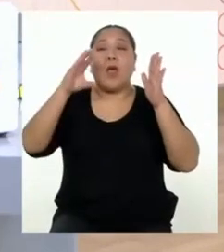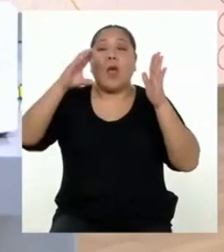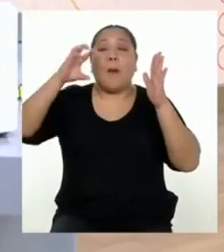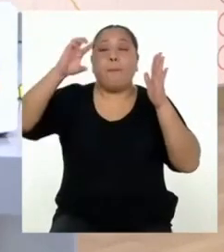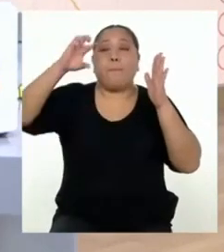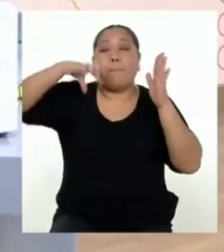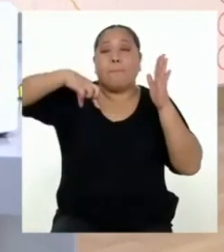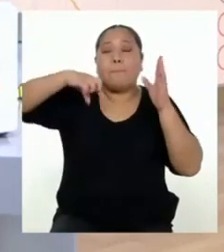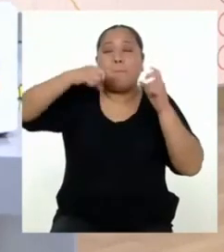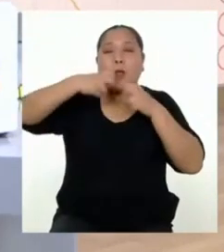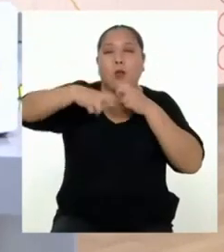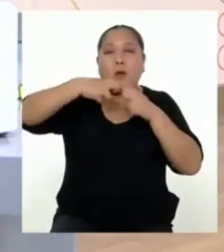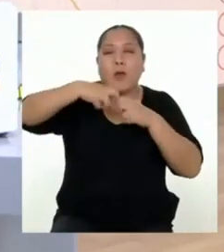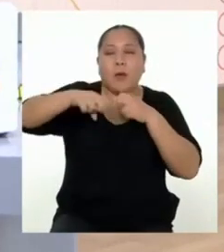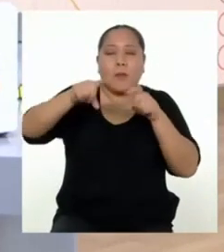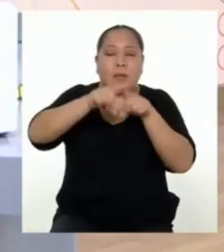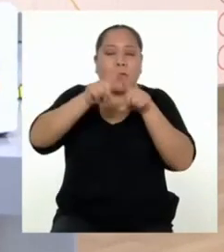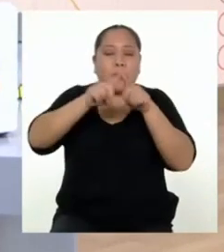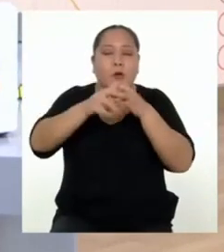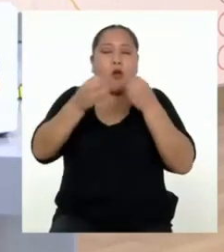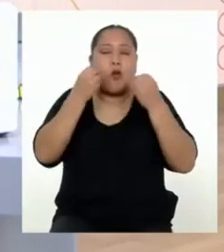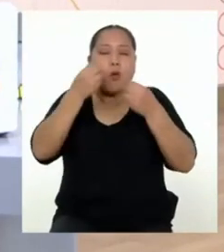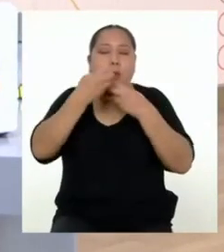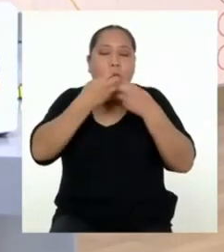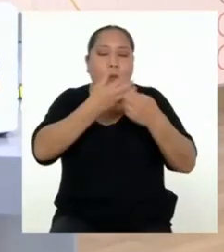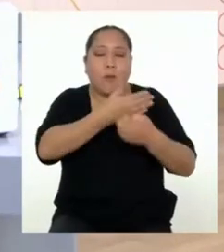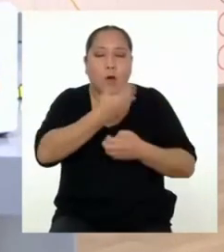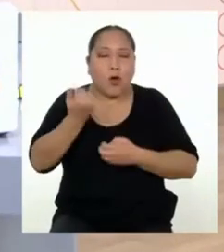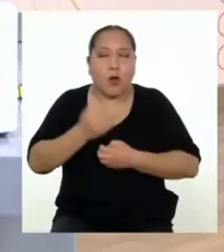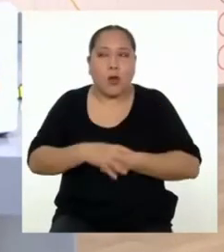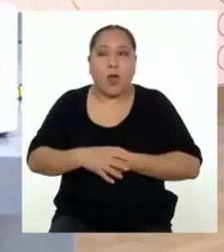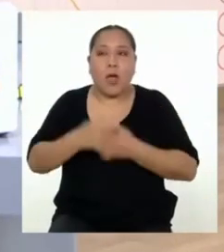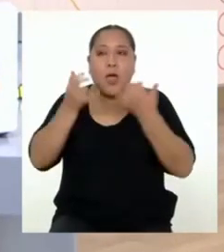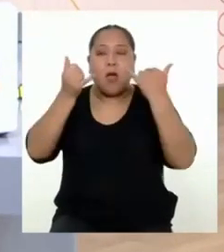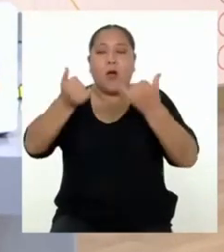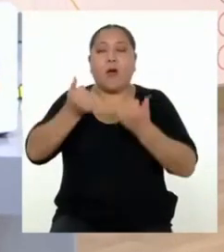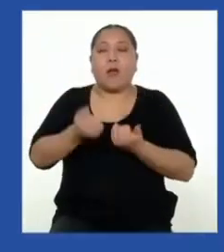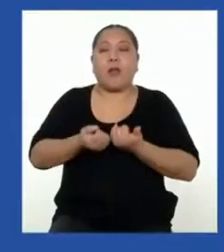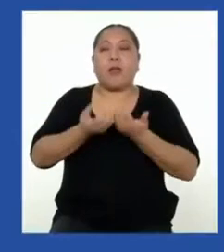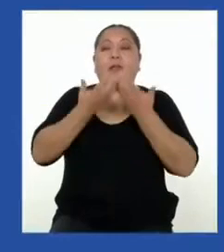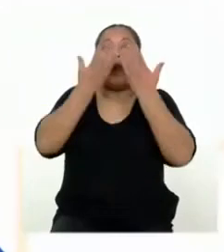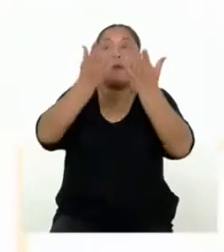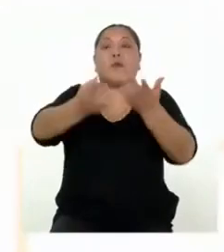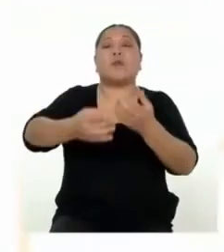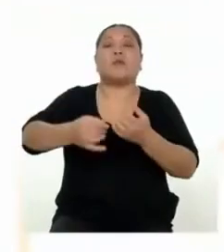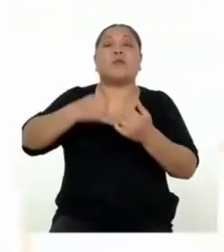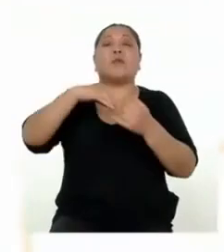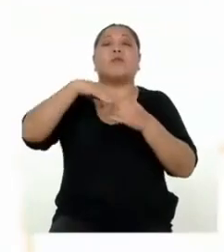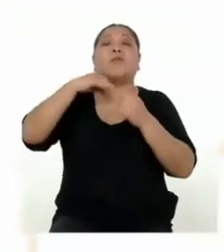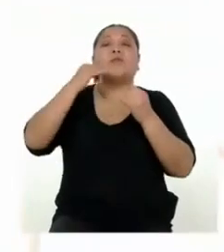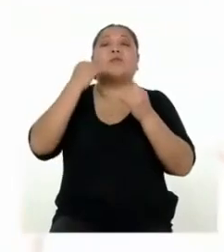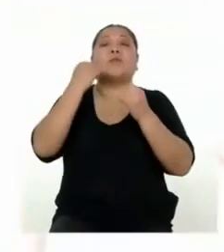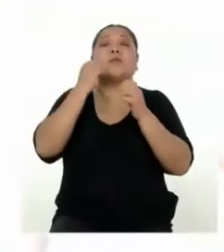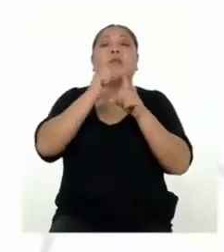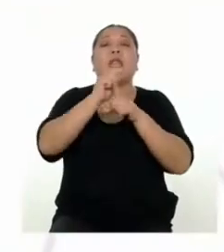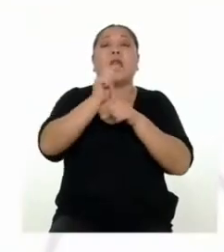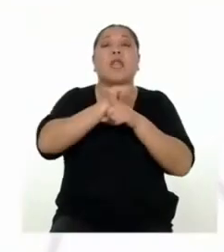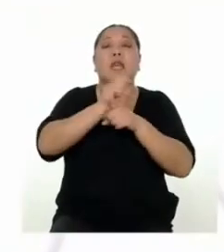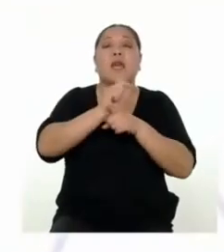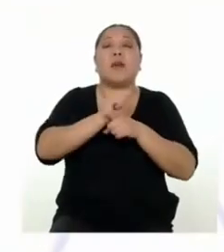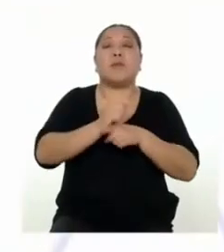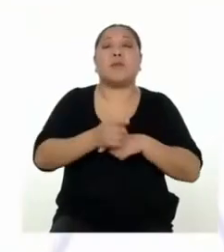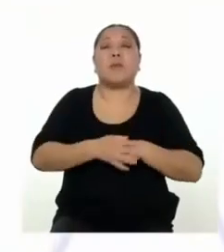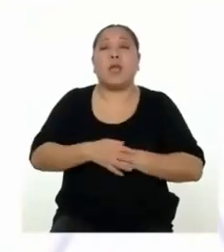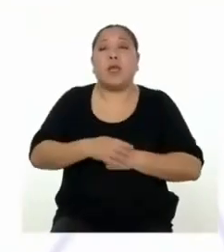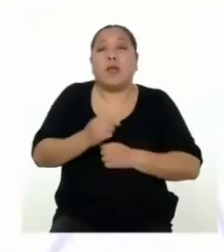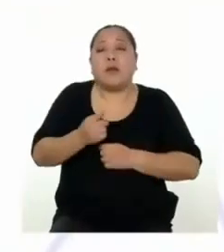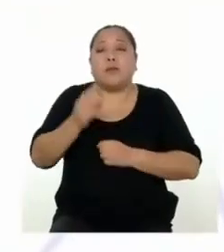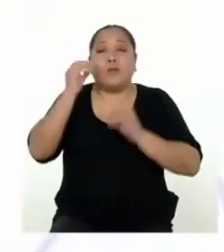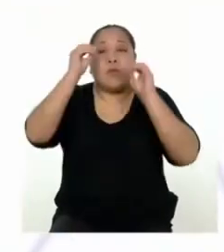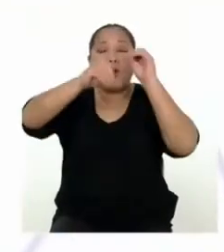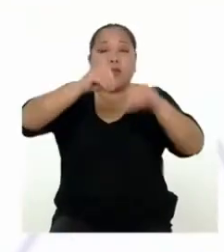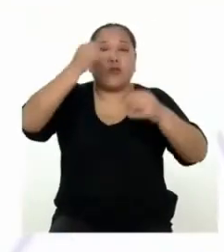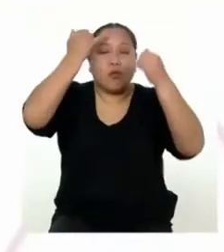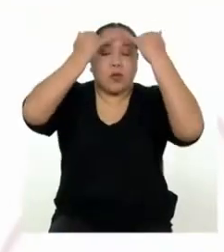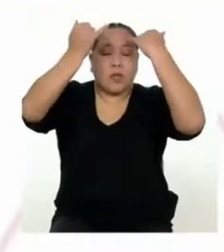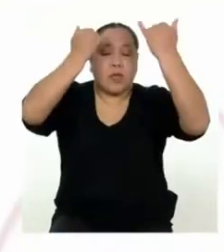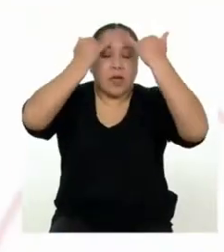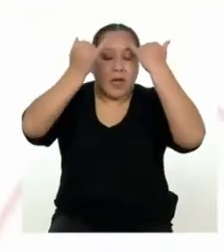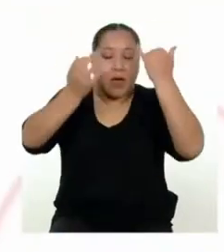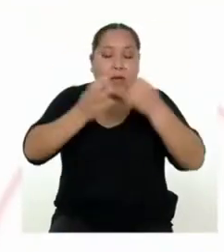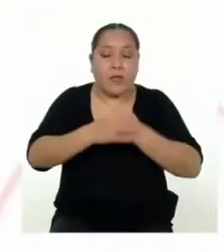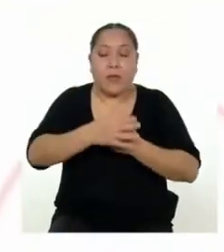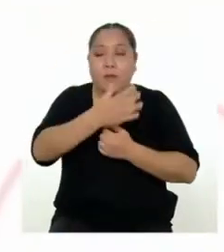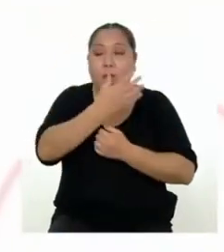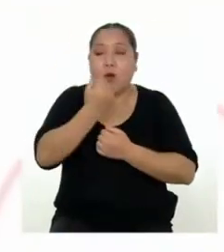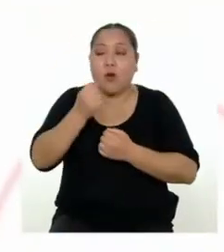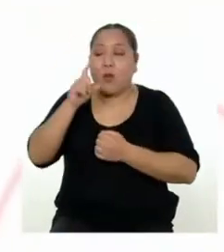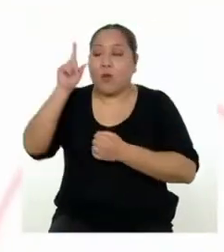las acciones de mejora. Bien, ahora nos despedimos dejando el siguiente reto. Presenta tu propuesta de mejora